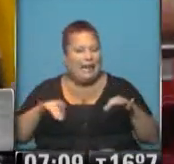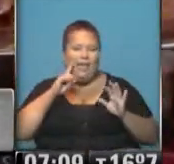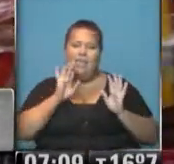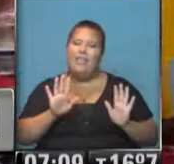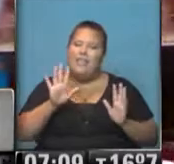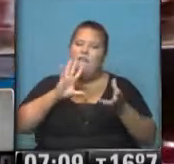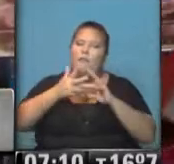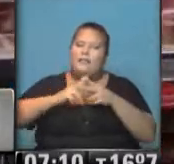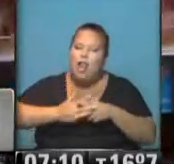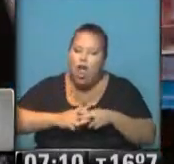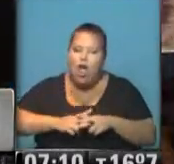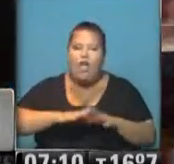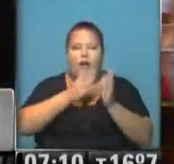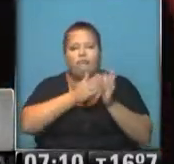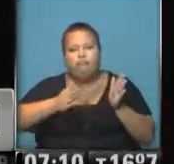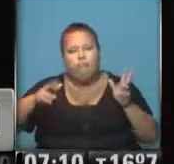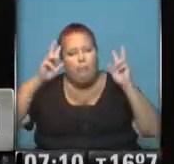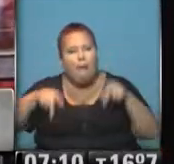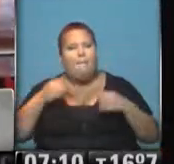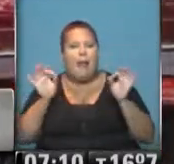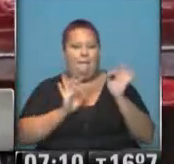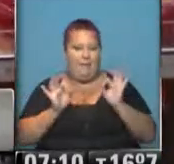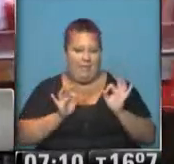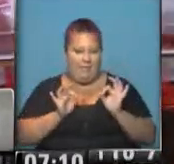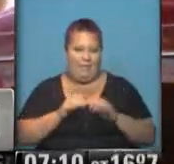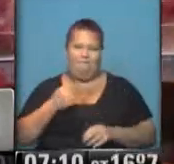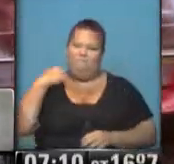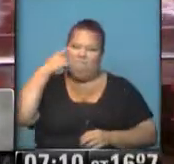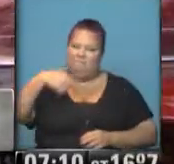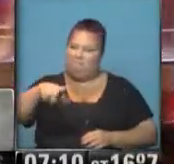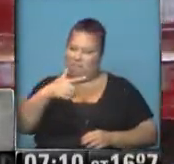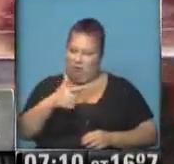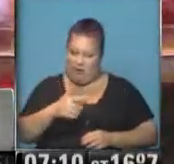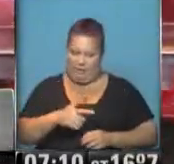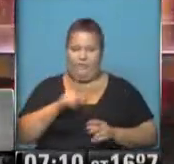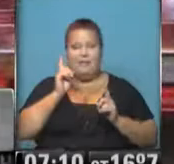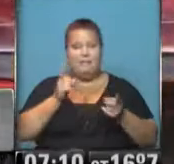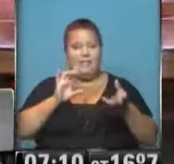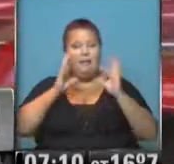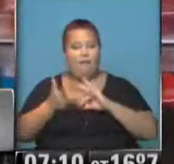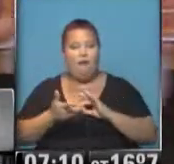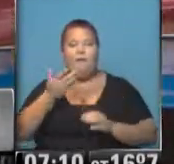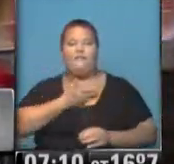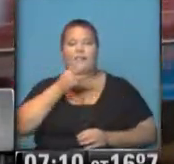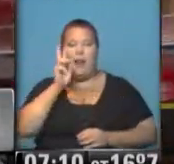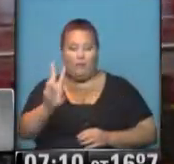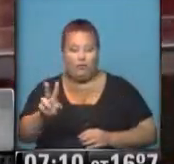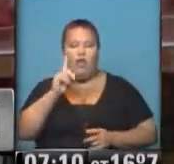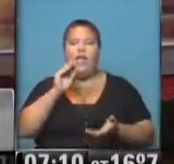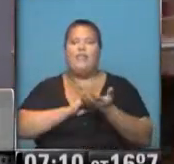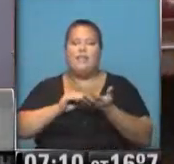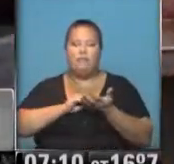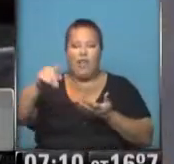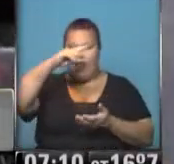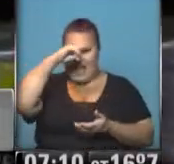que tener tecnológicamente una serie de estructuras para medirla y no creo que lo tengan. En ese mismo sentido, por ejemplo, del Frente para la Victoria también habló el diputado